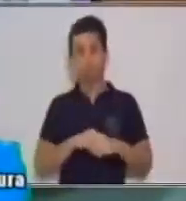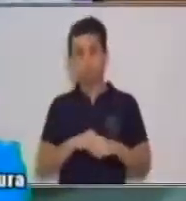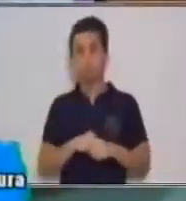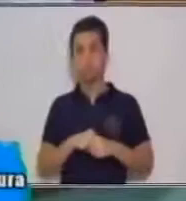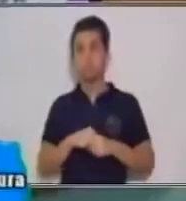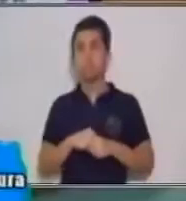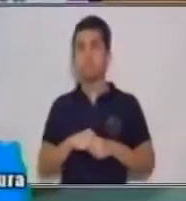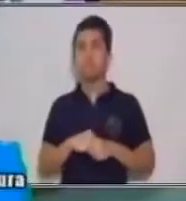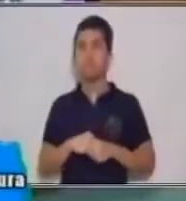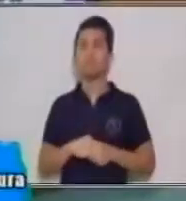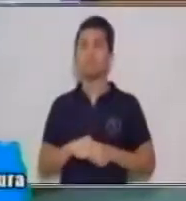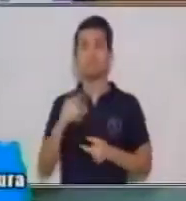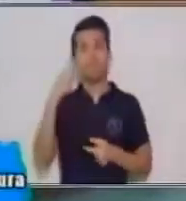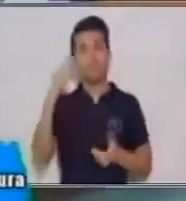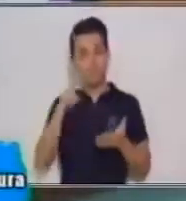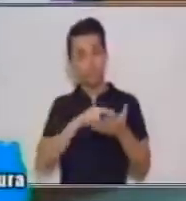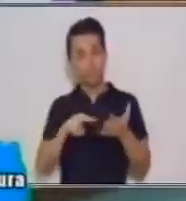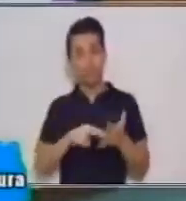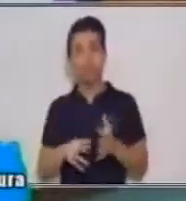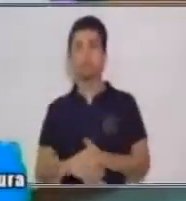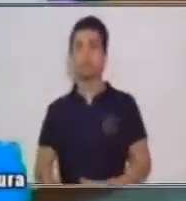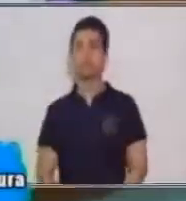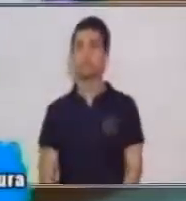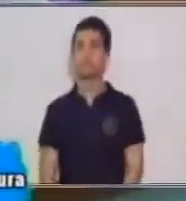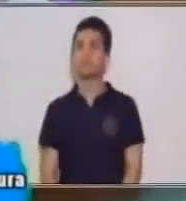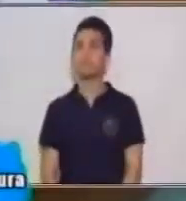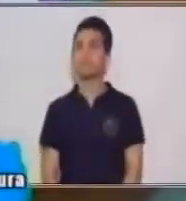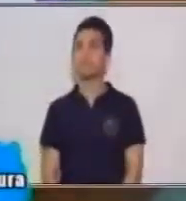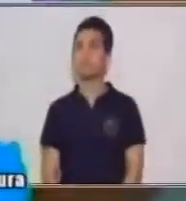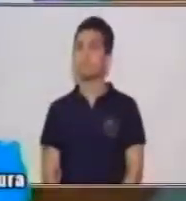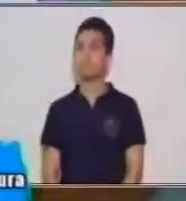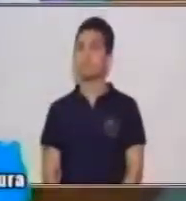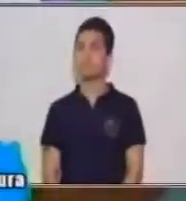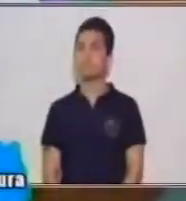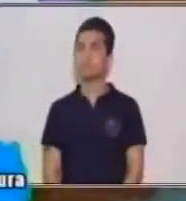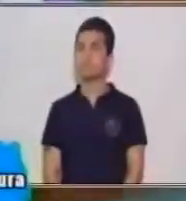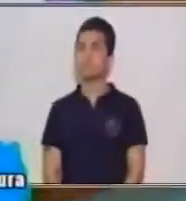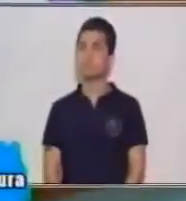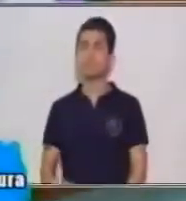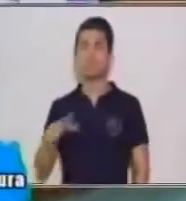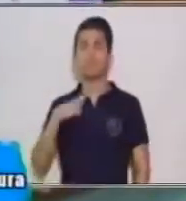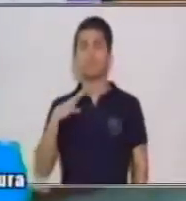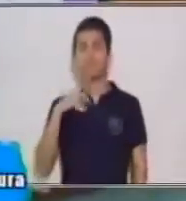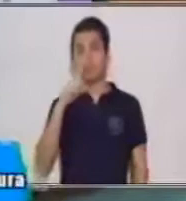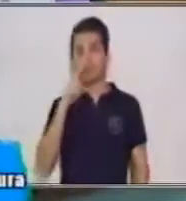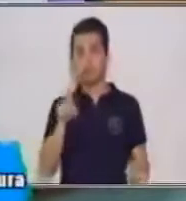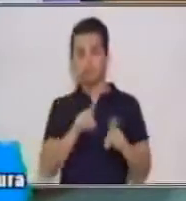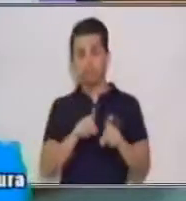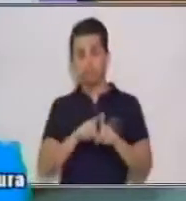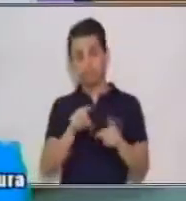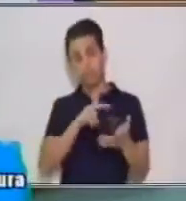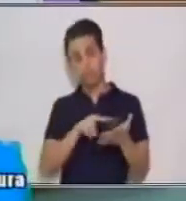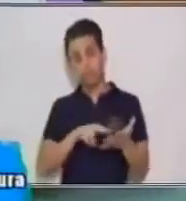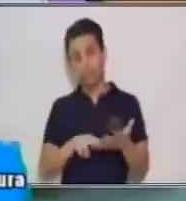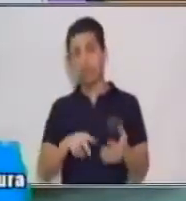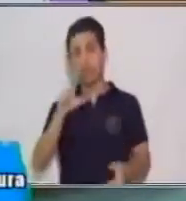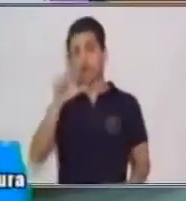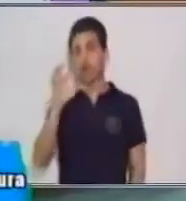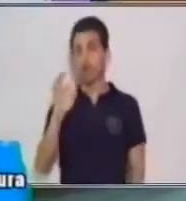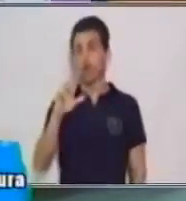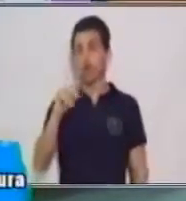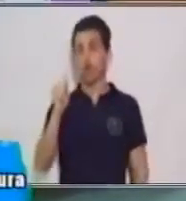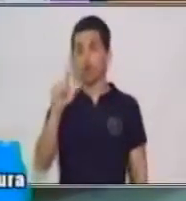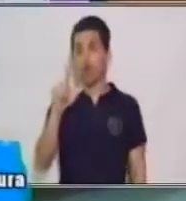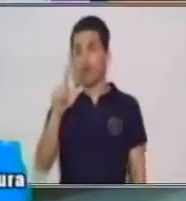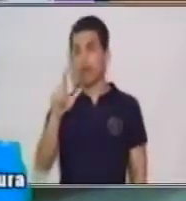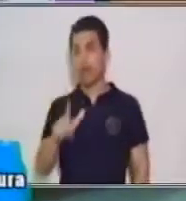sobre la lectura. Tenemos también la lectura coral. ¿Has escuchado este tipo de